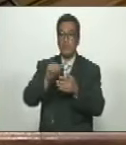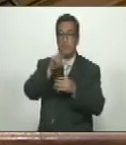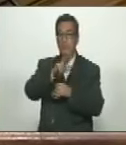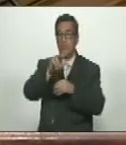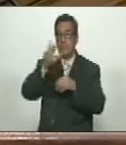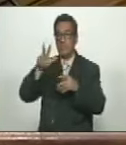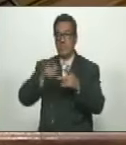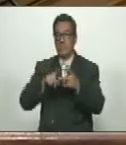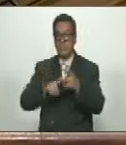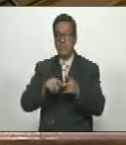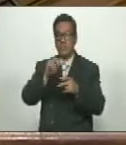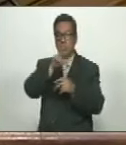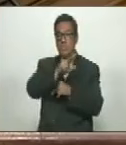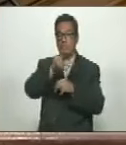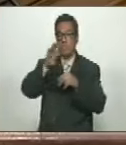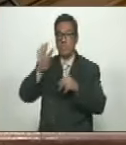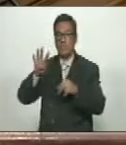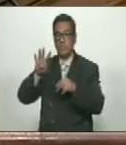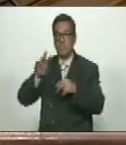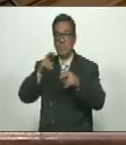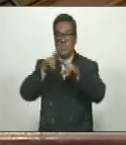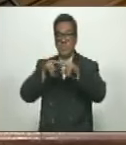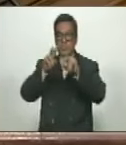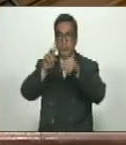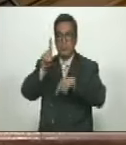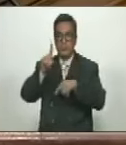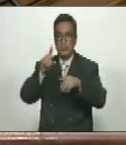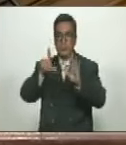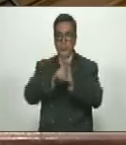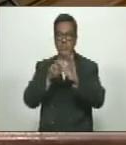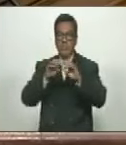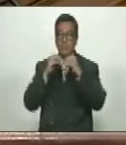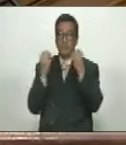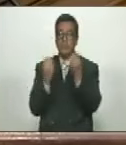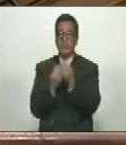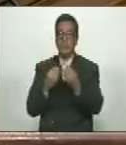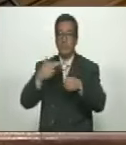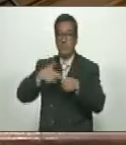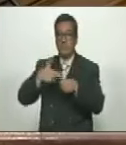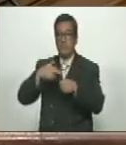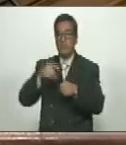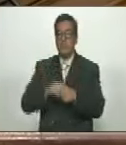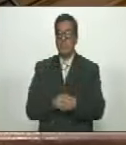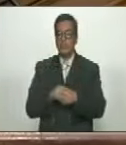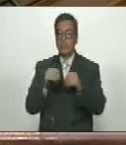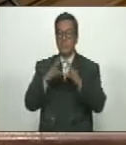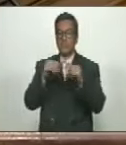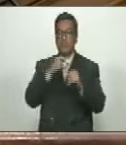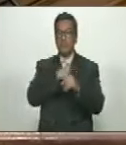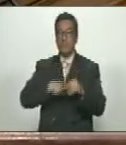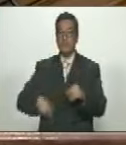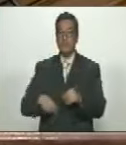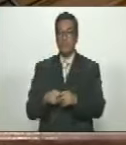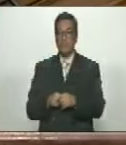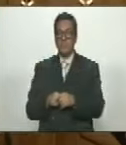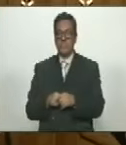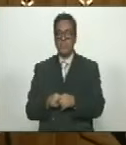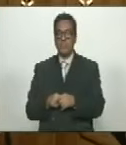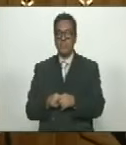33 y 34 numeral 1 de la ley orgánica de hidrocarburos es todo ciudadano presidente